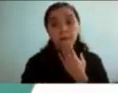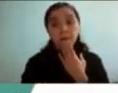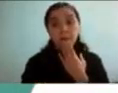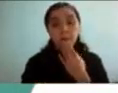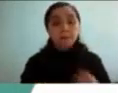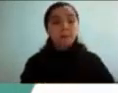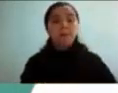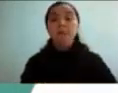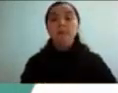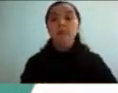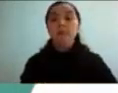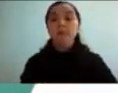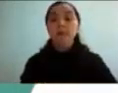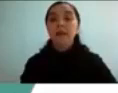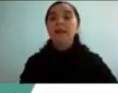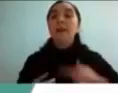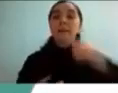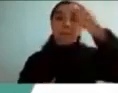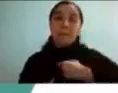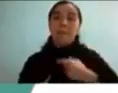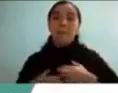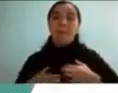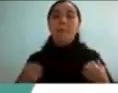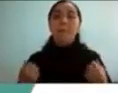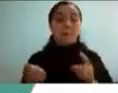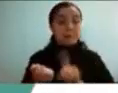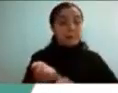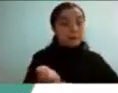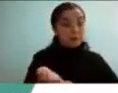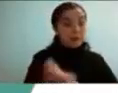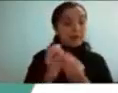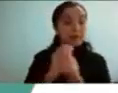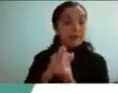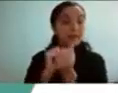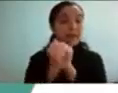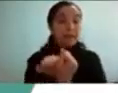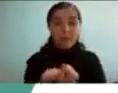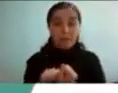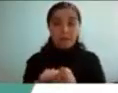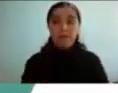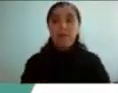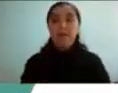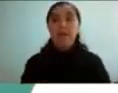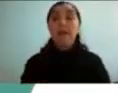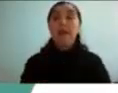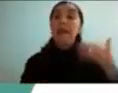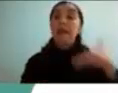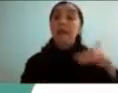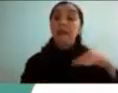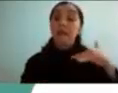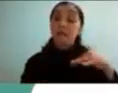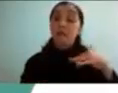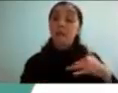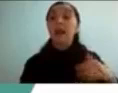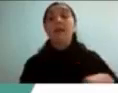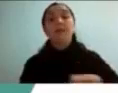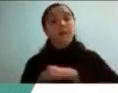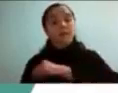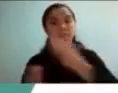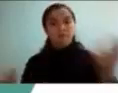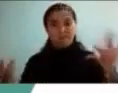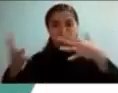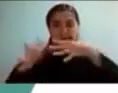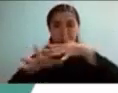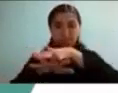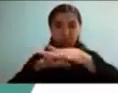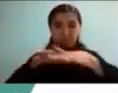de personalidad incluso y a nivel como un poco más adaptativo ¿qué es lo importante de todo este entramado? en primer lugar que no